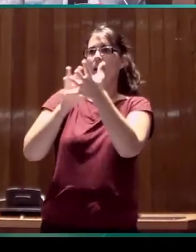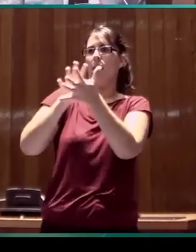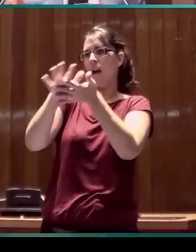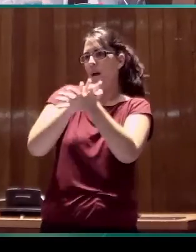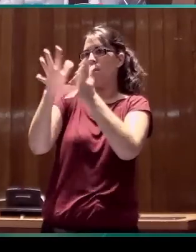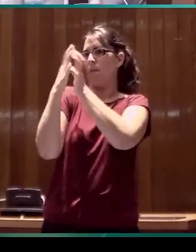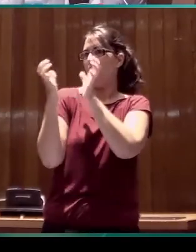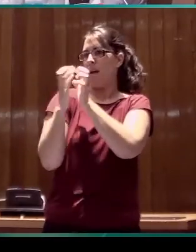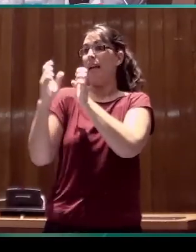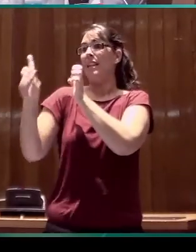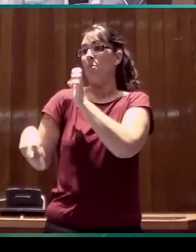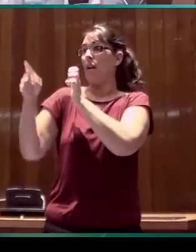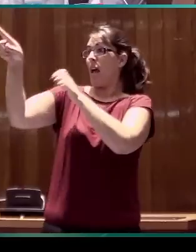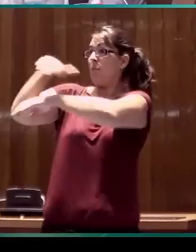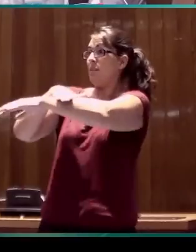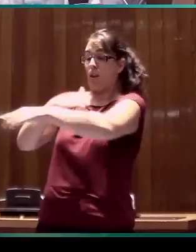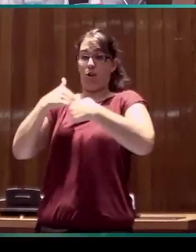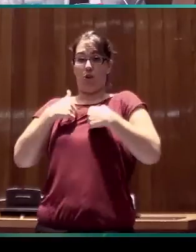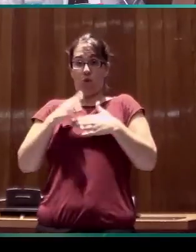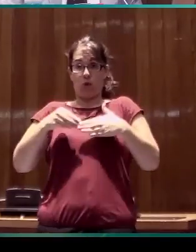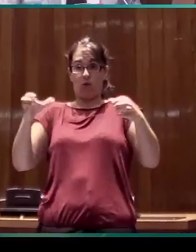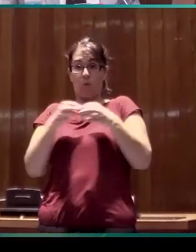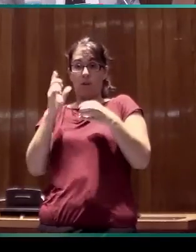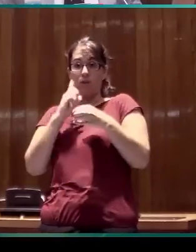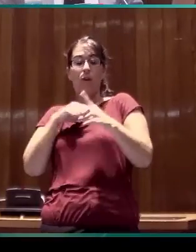los investigadores que están trabajando con ellos.